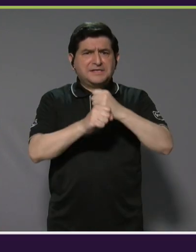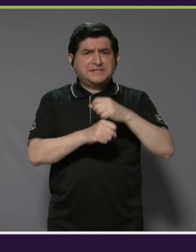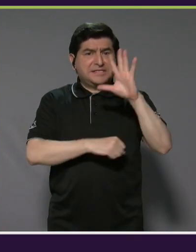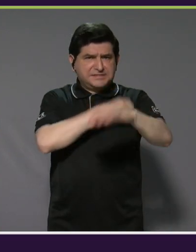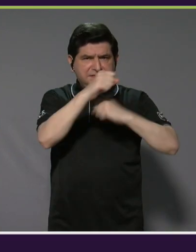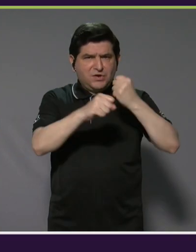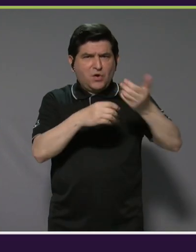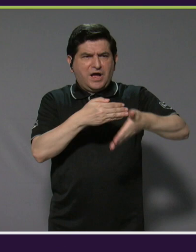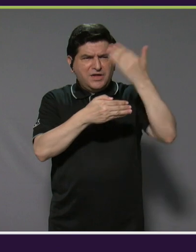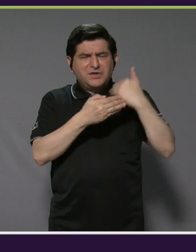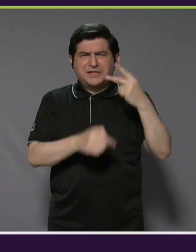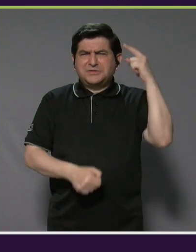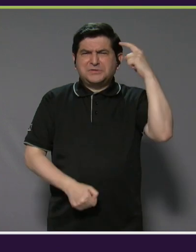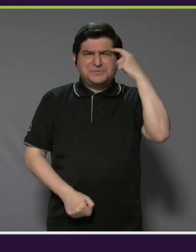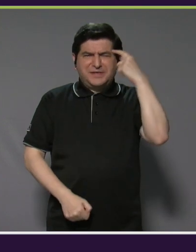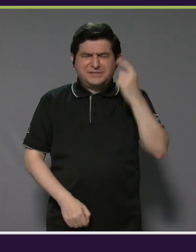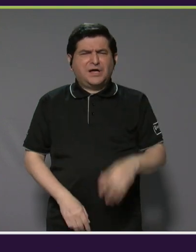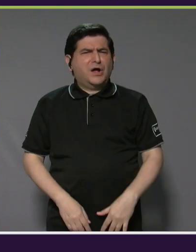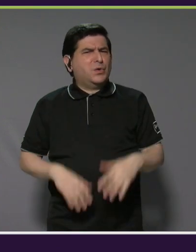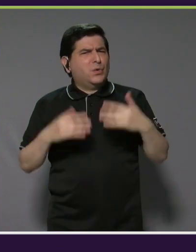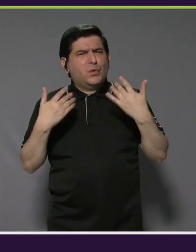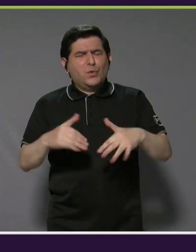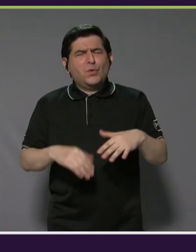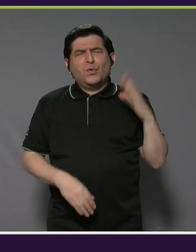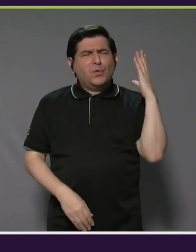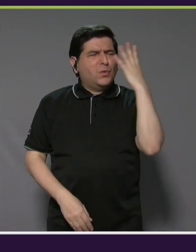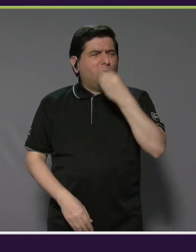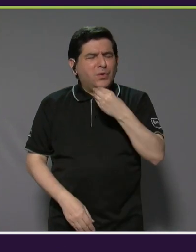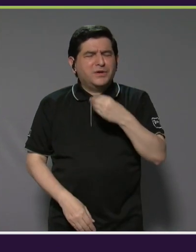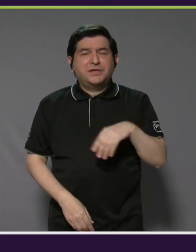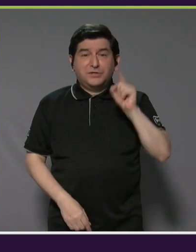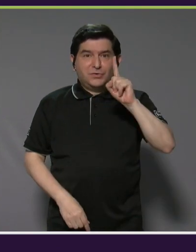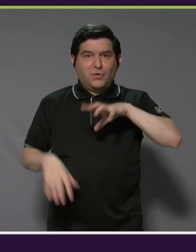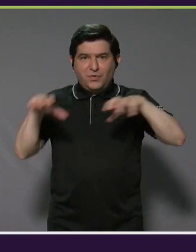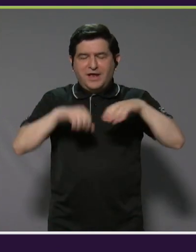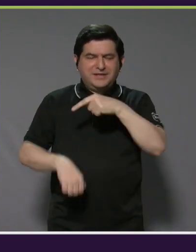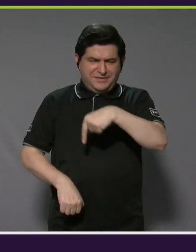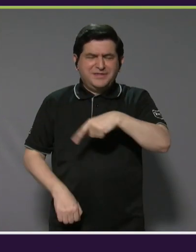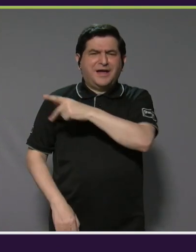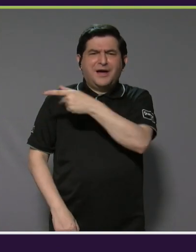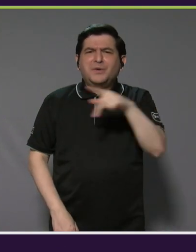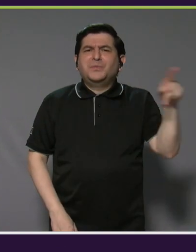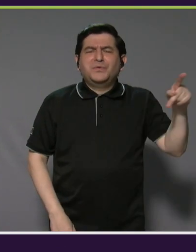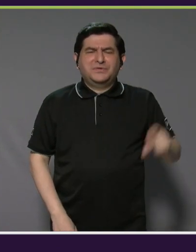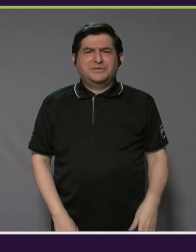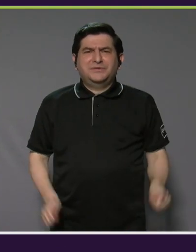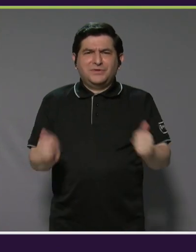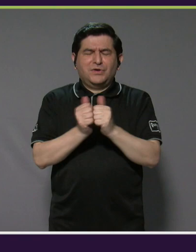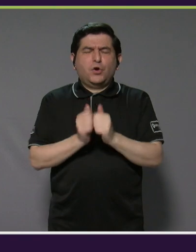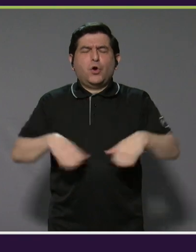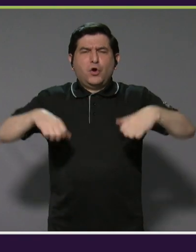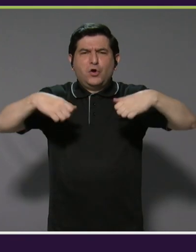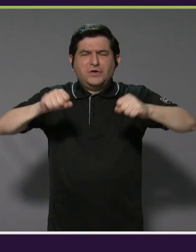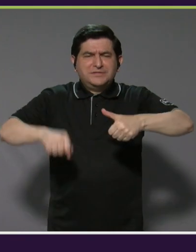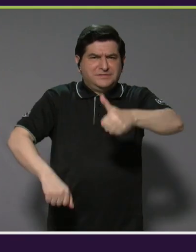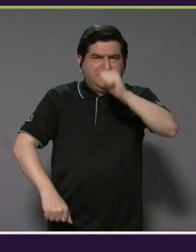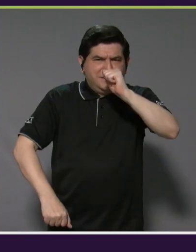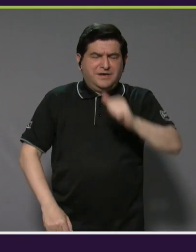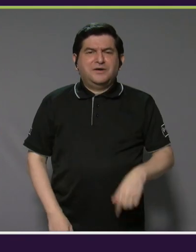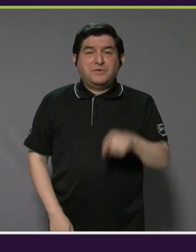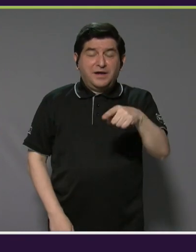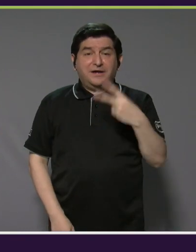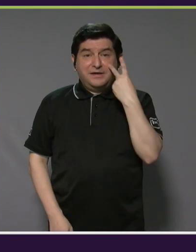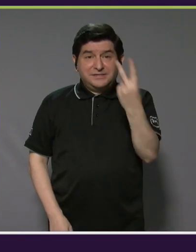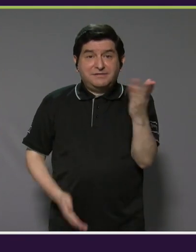cinco años lo veíamos como algo como ¡guau!, qué chiva poder hacer un evento aquí en Boca Barranca con jet skis y como esa